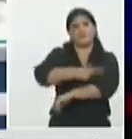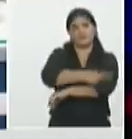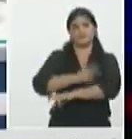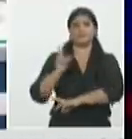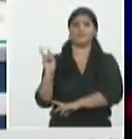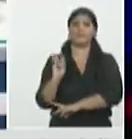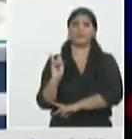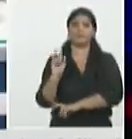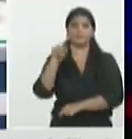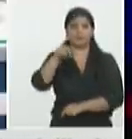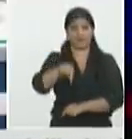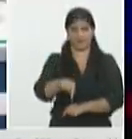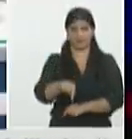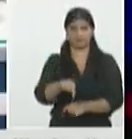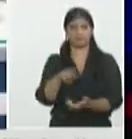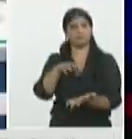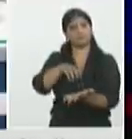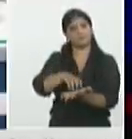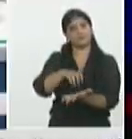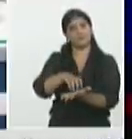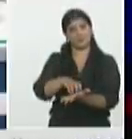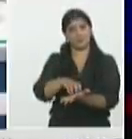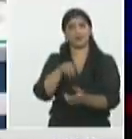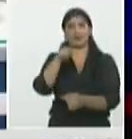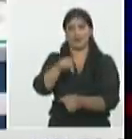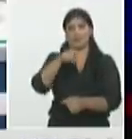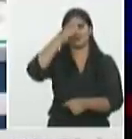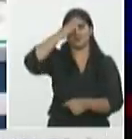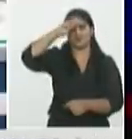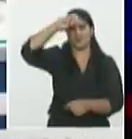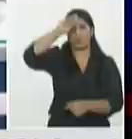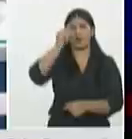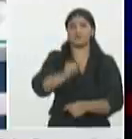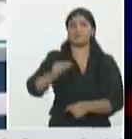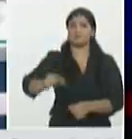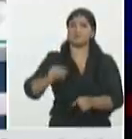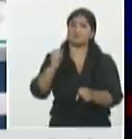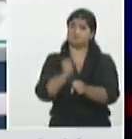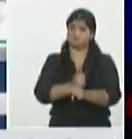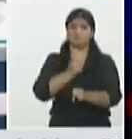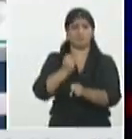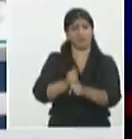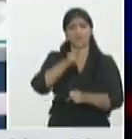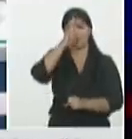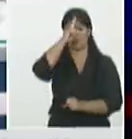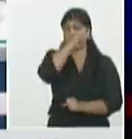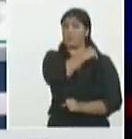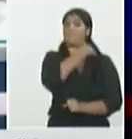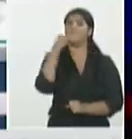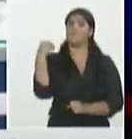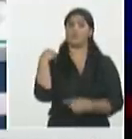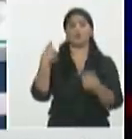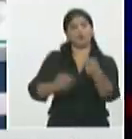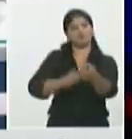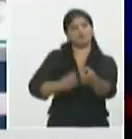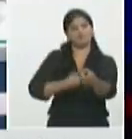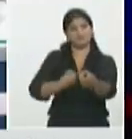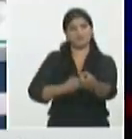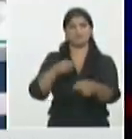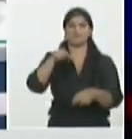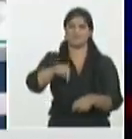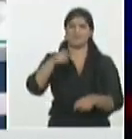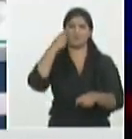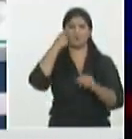en Venezuela en esa querida nación protagonizan el enfrentamiento y control de la pandemia para conocer detalles